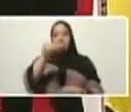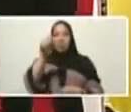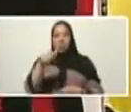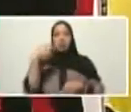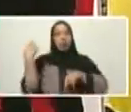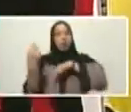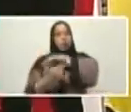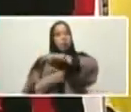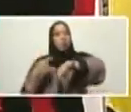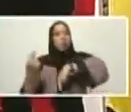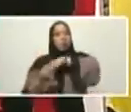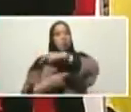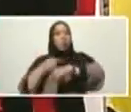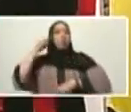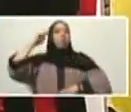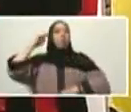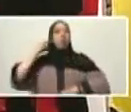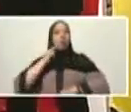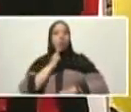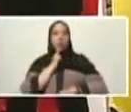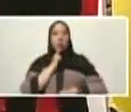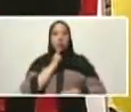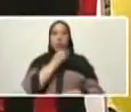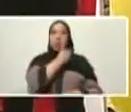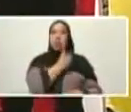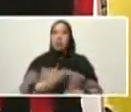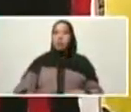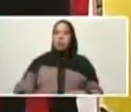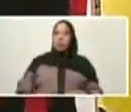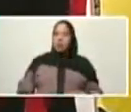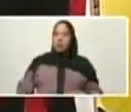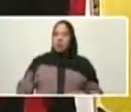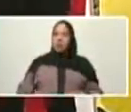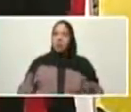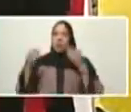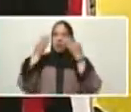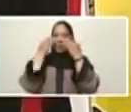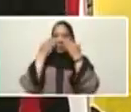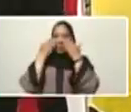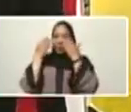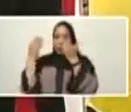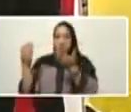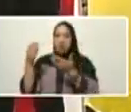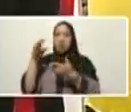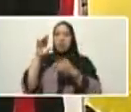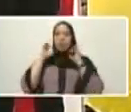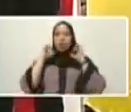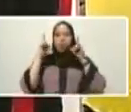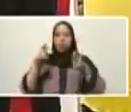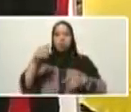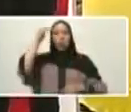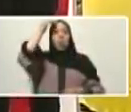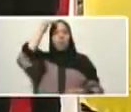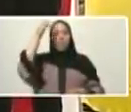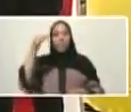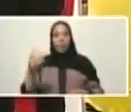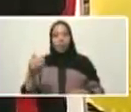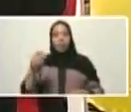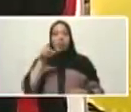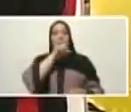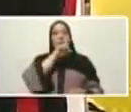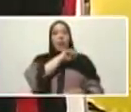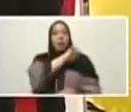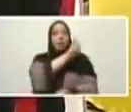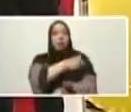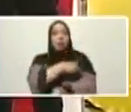revolución bolivariana presidente aquí estamos en perfecta unión cívico-militar aquí está nuestro poder popular